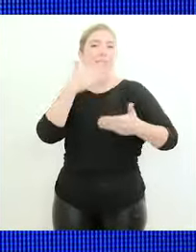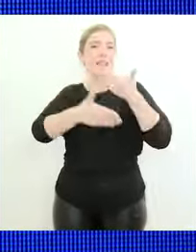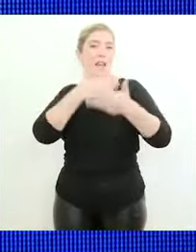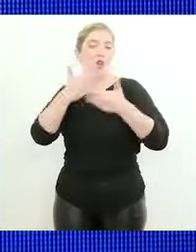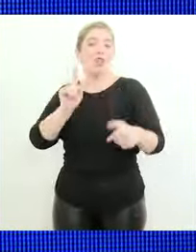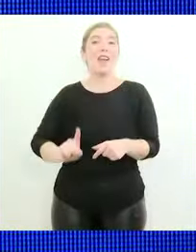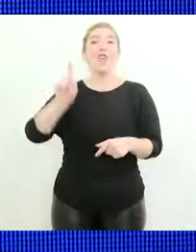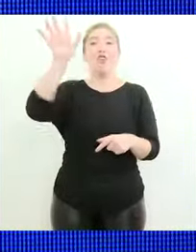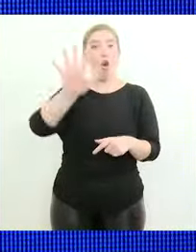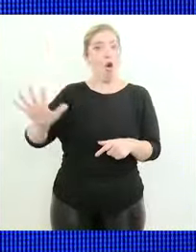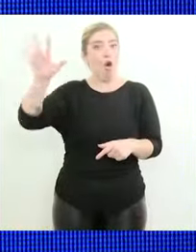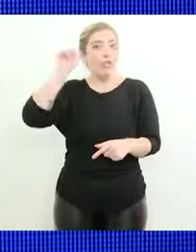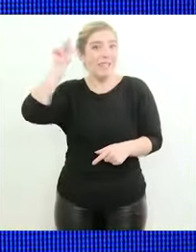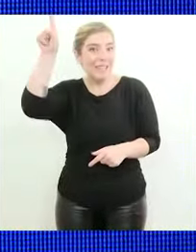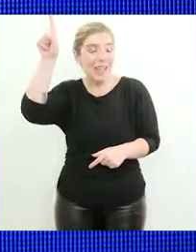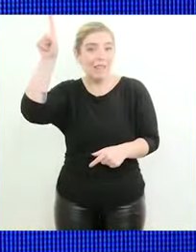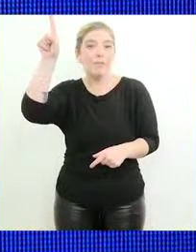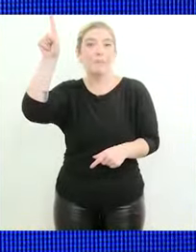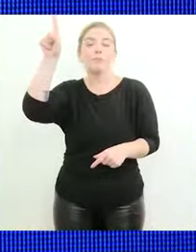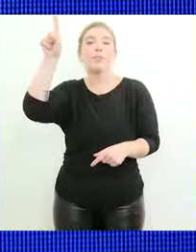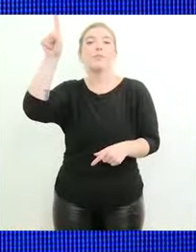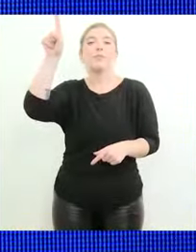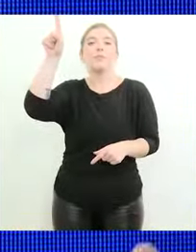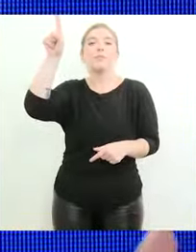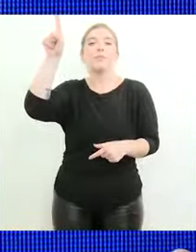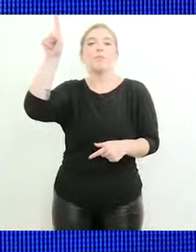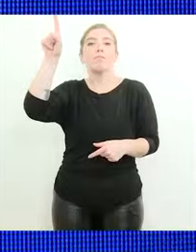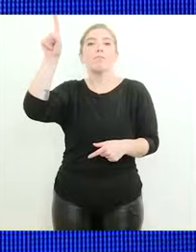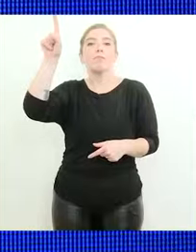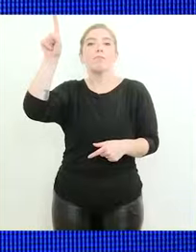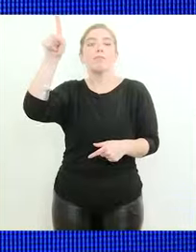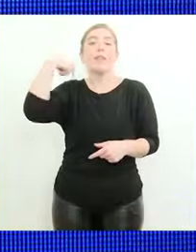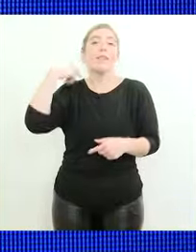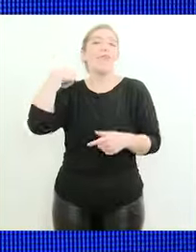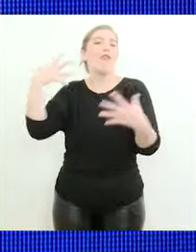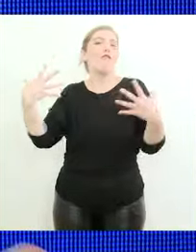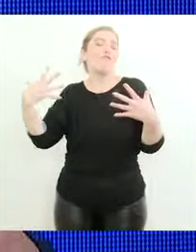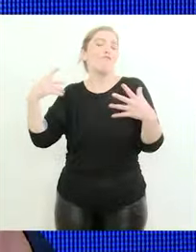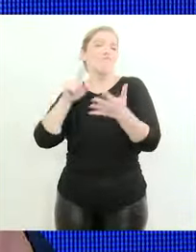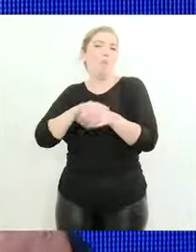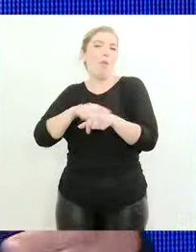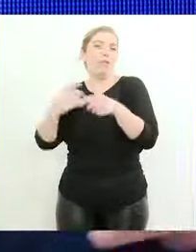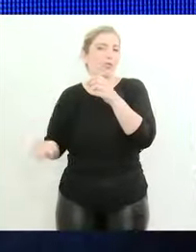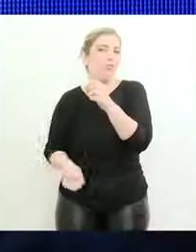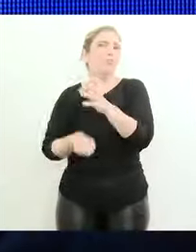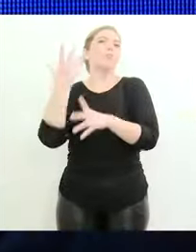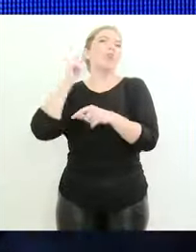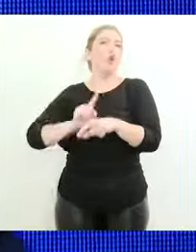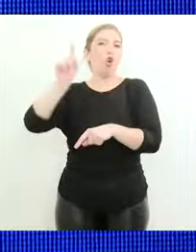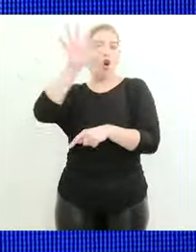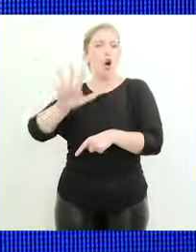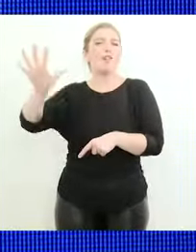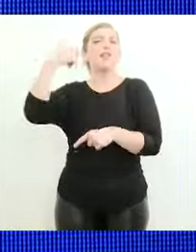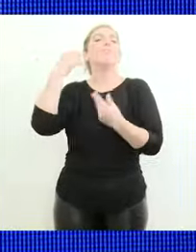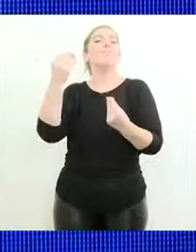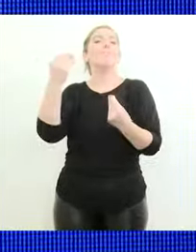grande además está planteado desde la fundación del norte grande en la idea de tener realmente un cordón